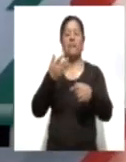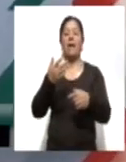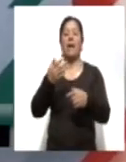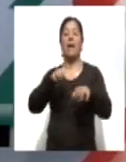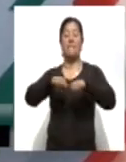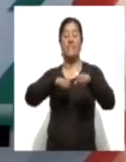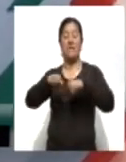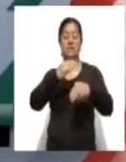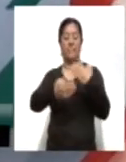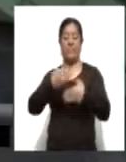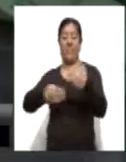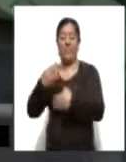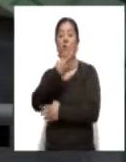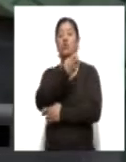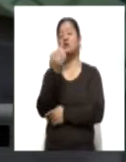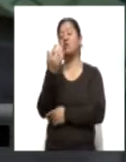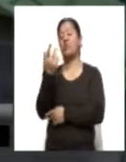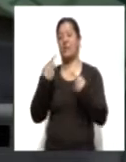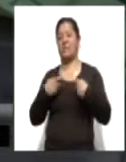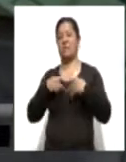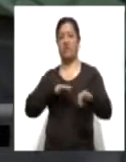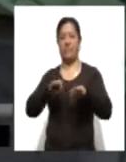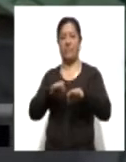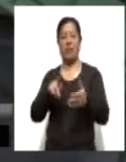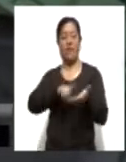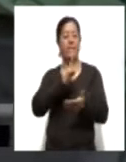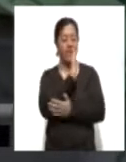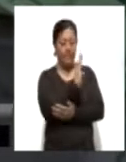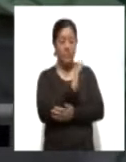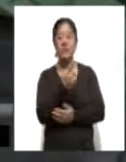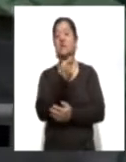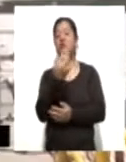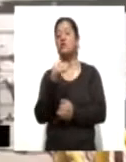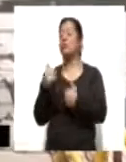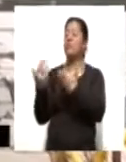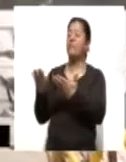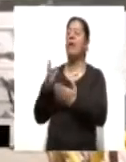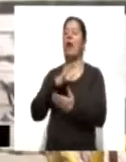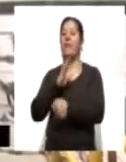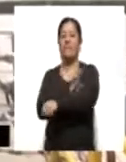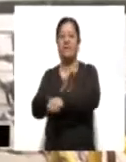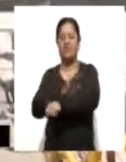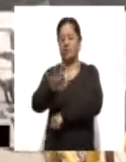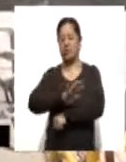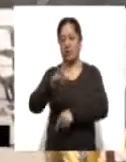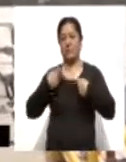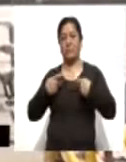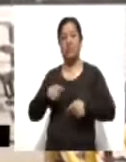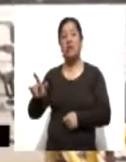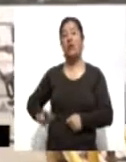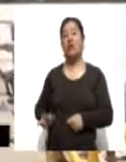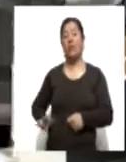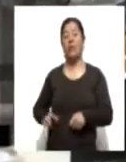genera más de 450 empleos formales y 150 indirectos en beneficio de las familias de esta región. El gobernador Mena